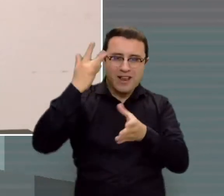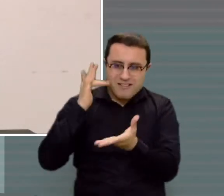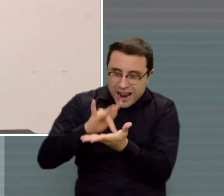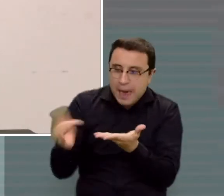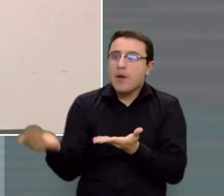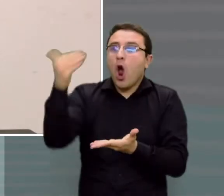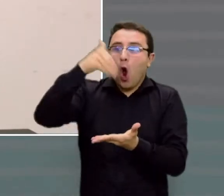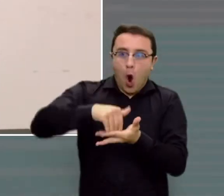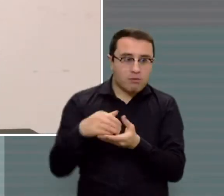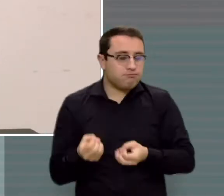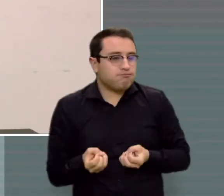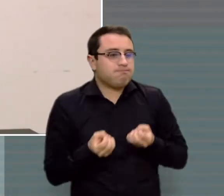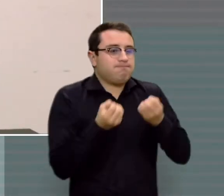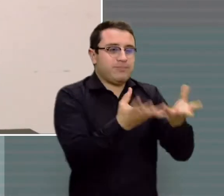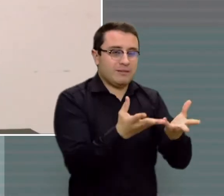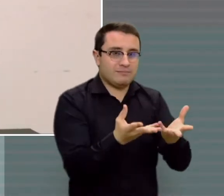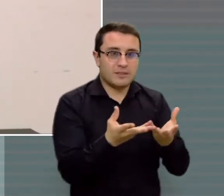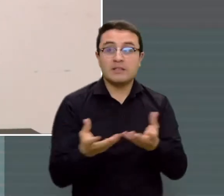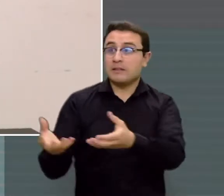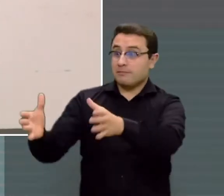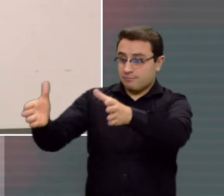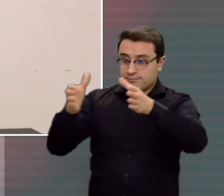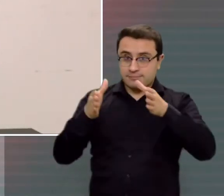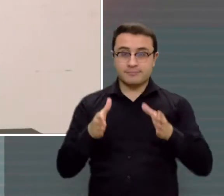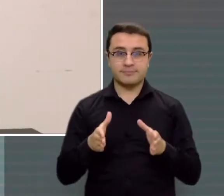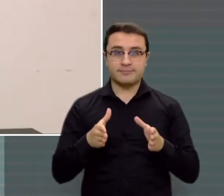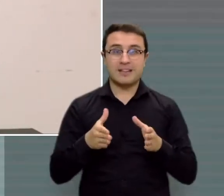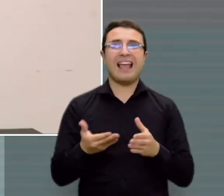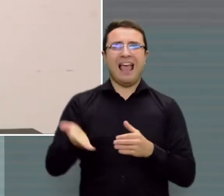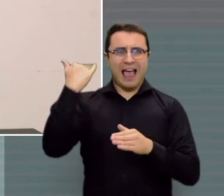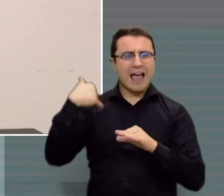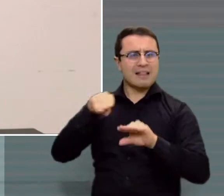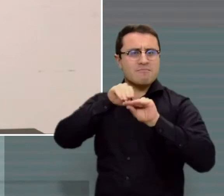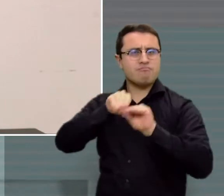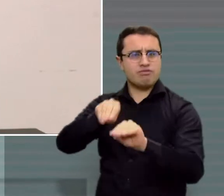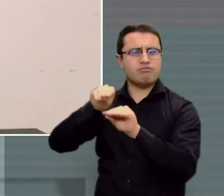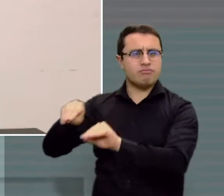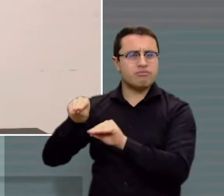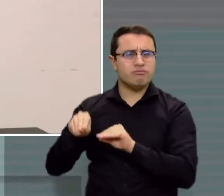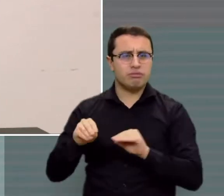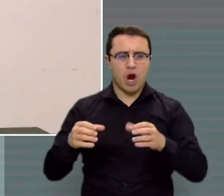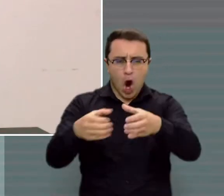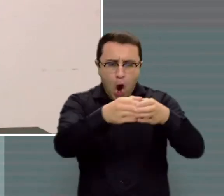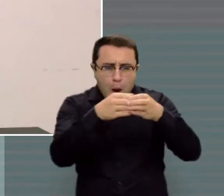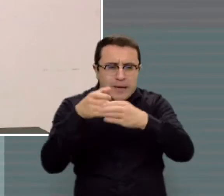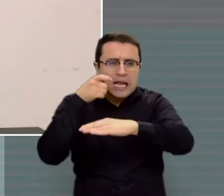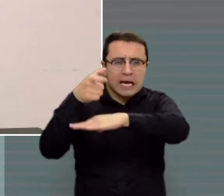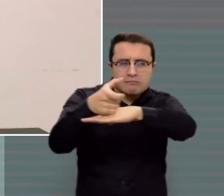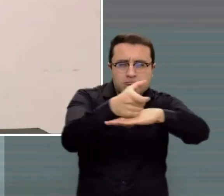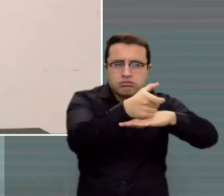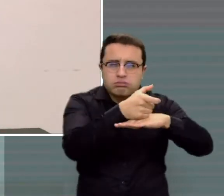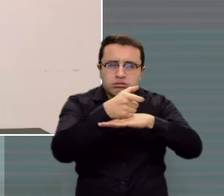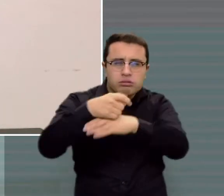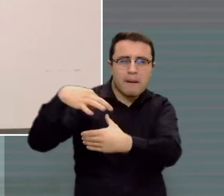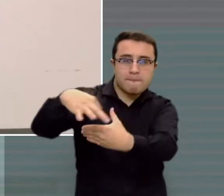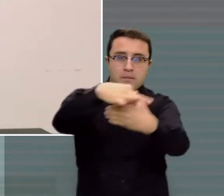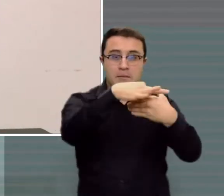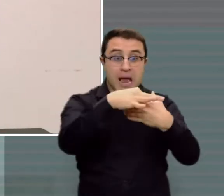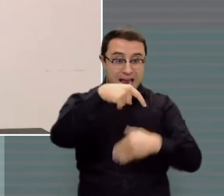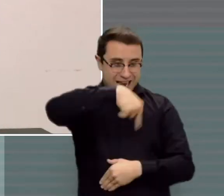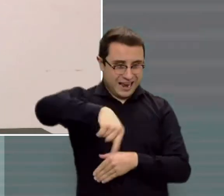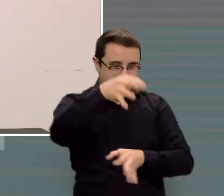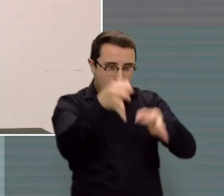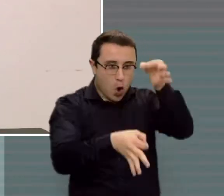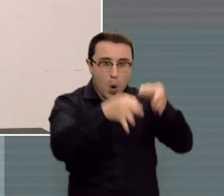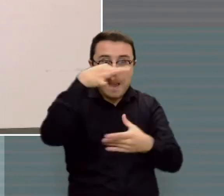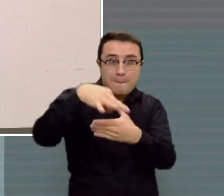hemos realizado a través de las diferentes capacitaciones y en los diferentes comités de seguimiento electoral es que los señores jurados de votación también hagan